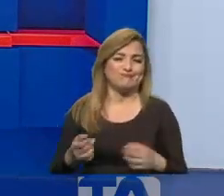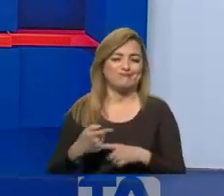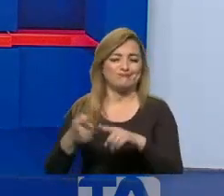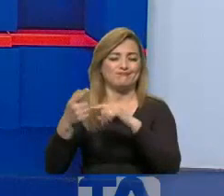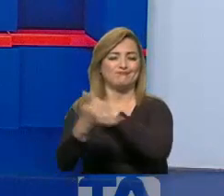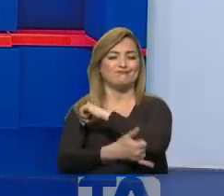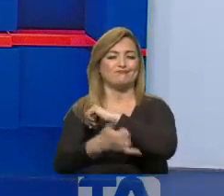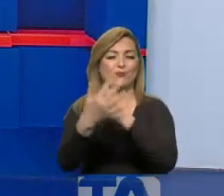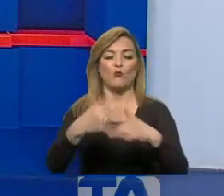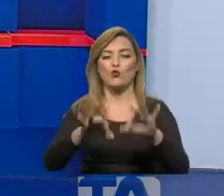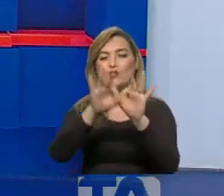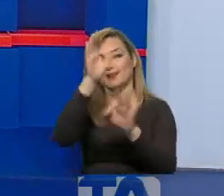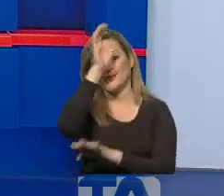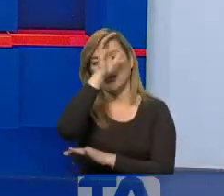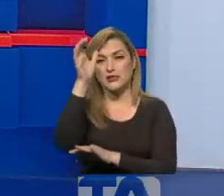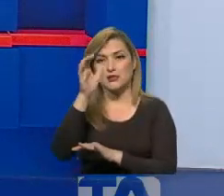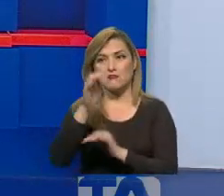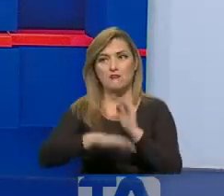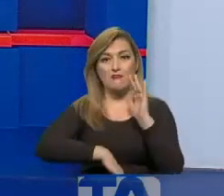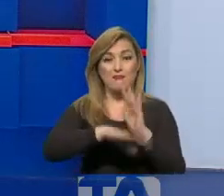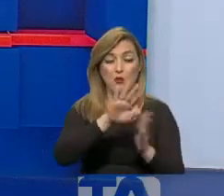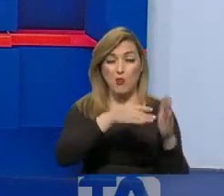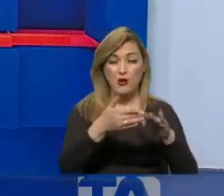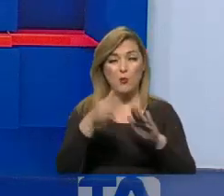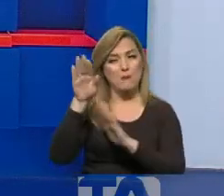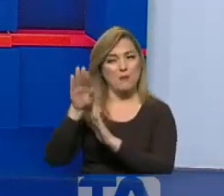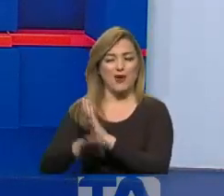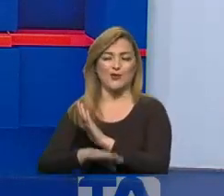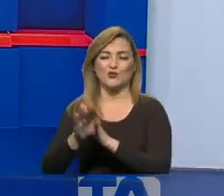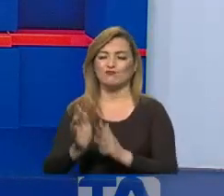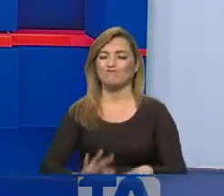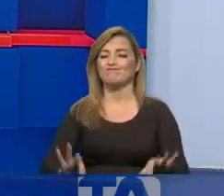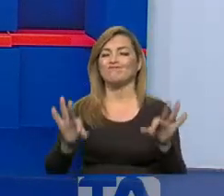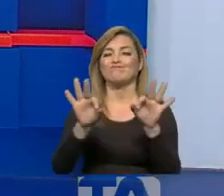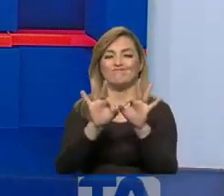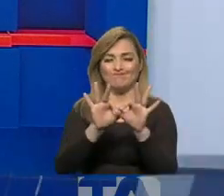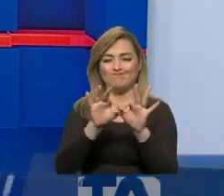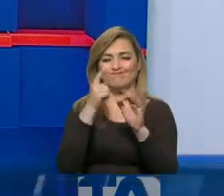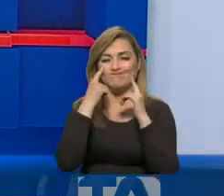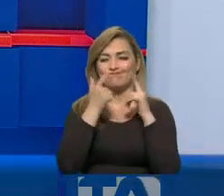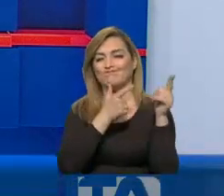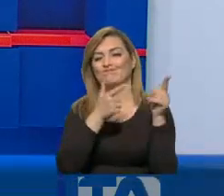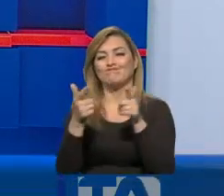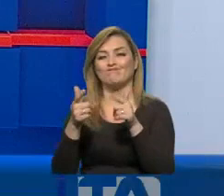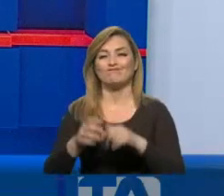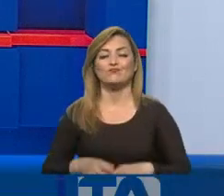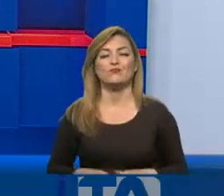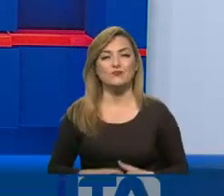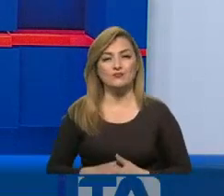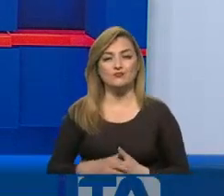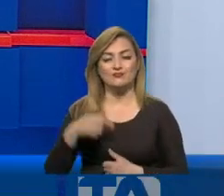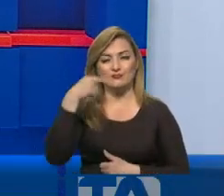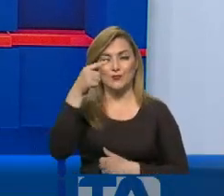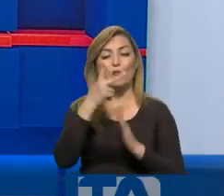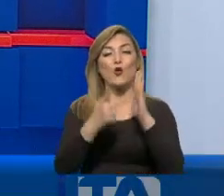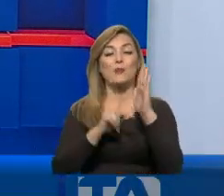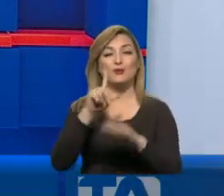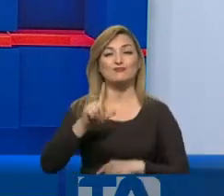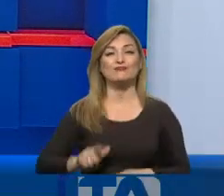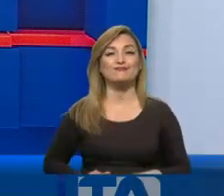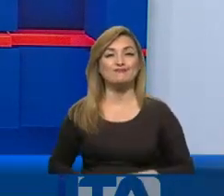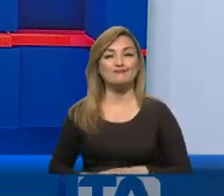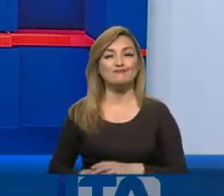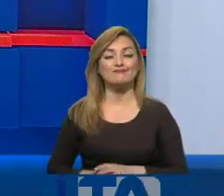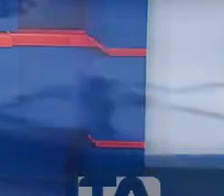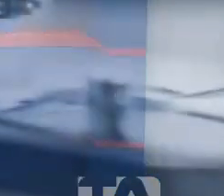importancia clínica, aumentar la mortalidad o disminuirla y por eso es importante hacer vigilancia epidemiológica. Nos vemos en el siguiente segmento